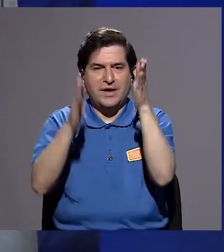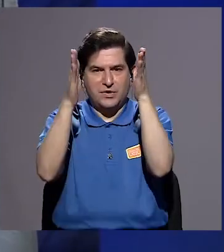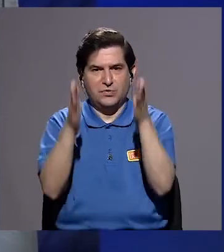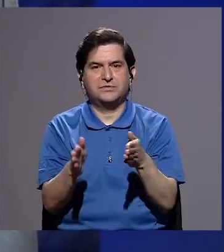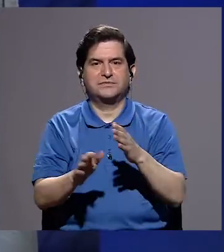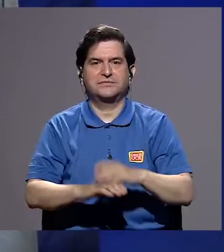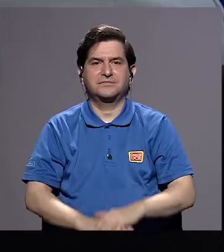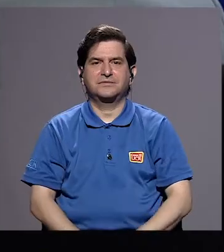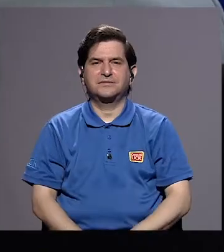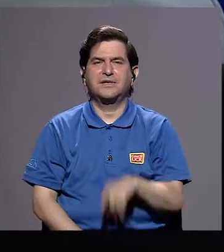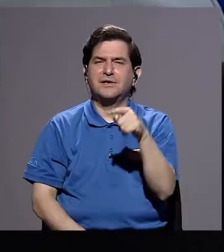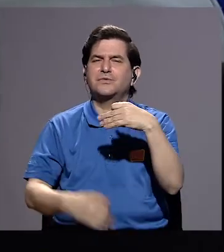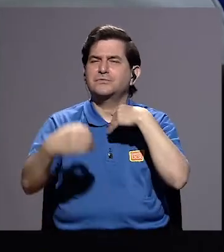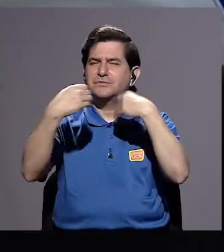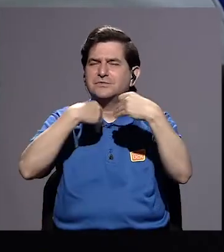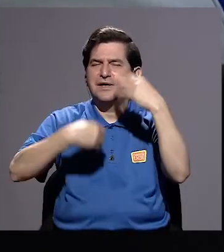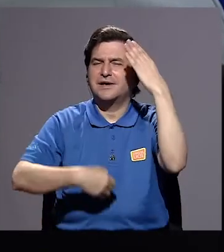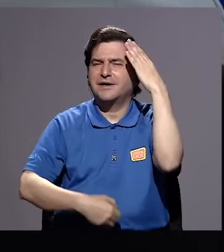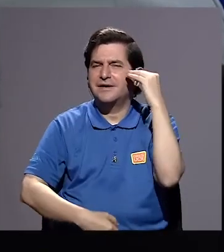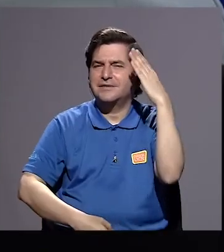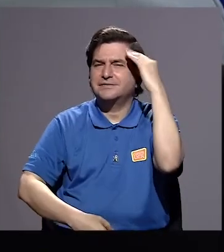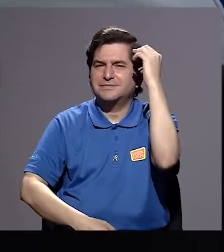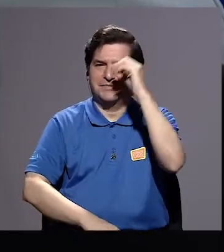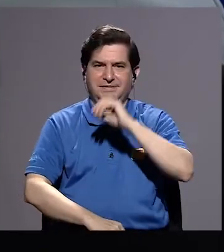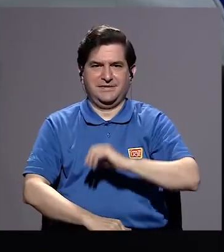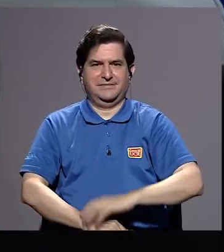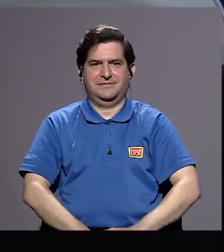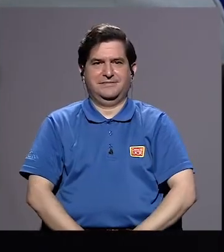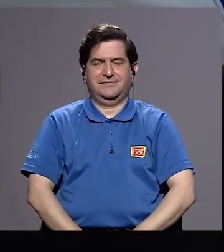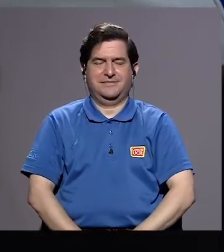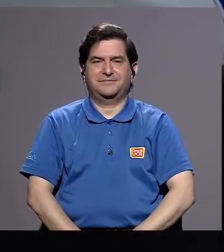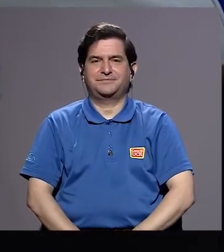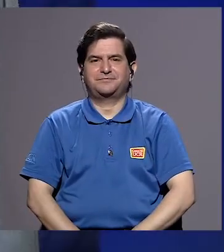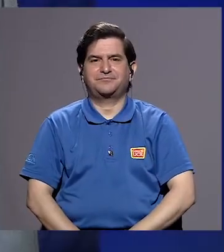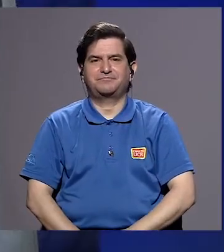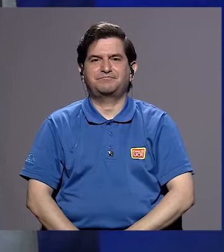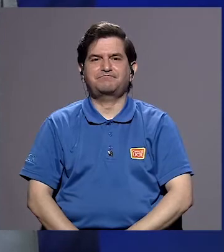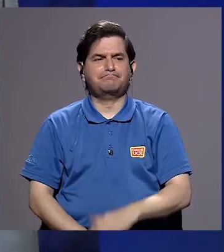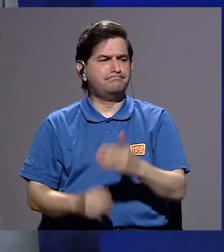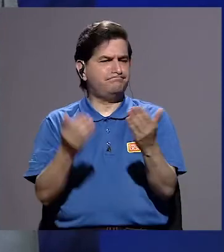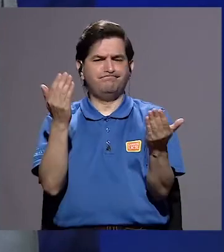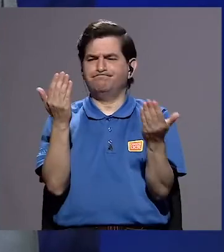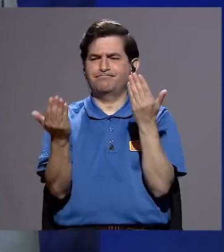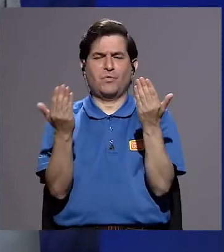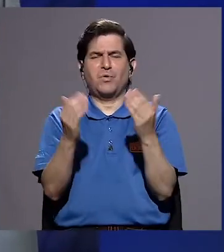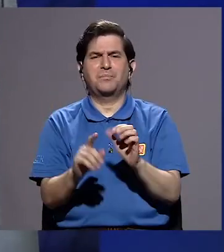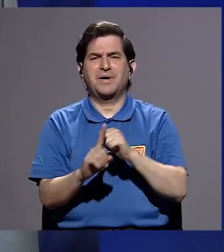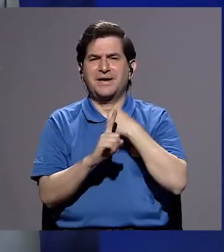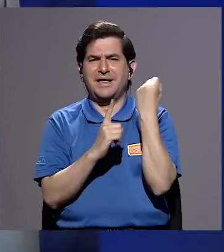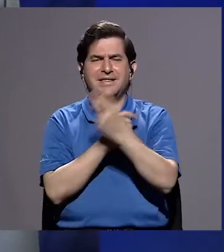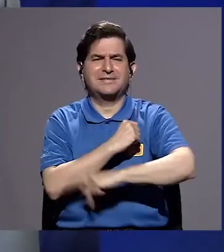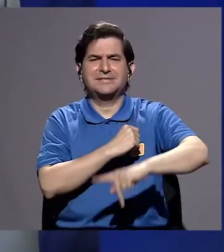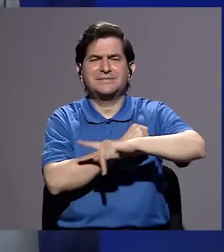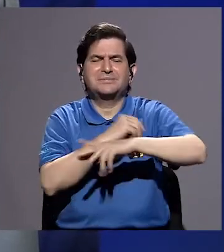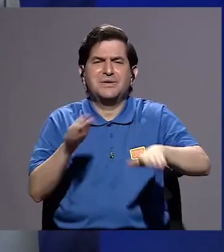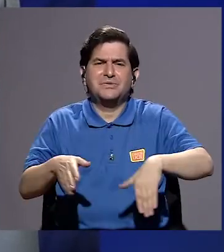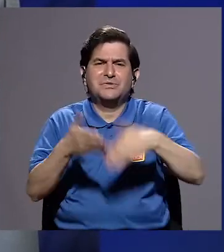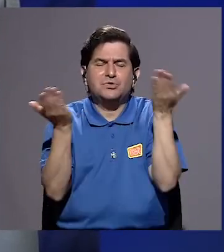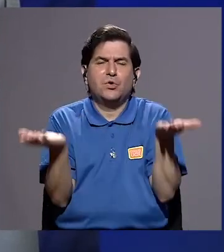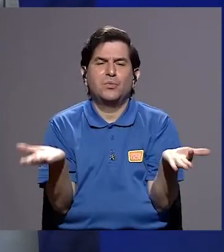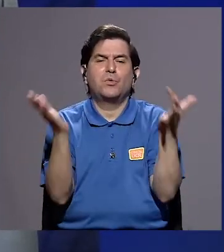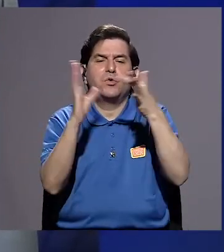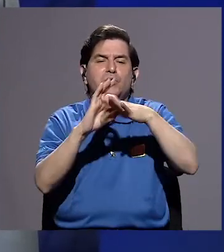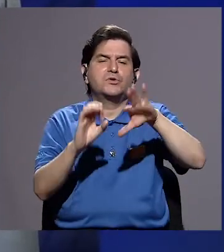costarricenses. Cuéntenos esa experiencia, comparativamente cómo estaba el país